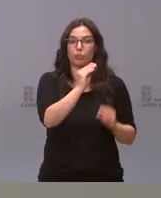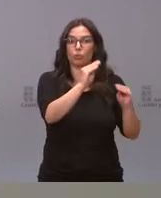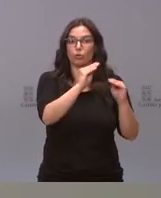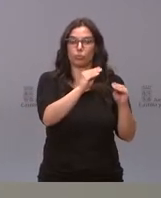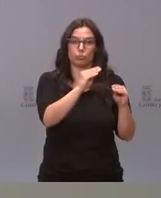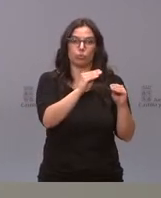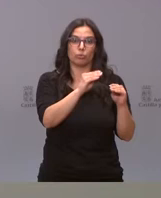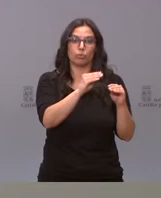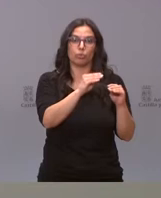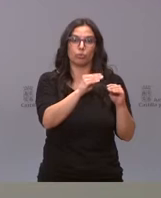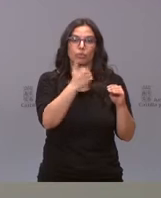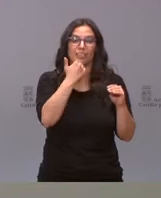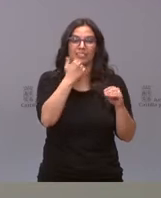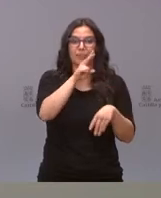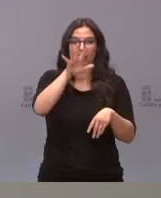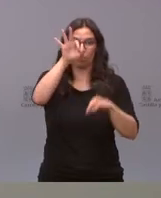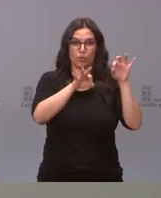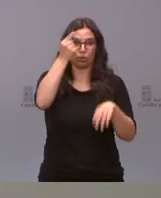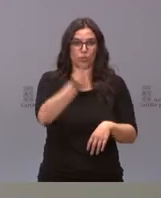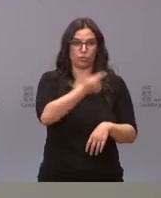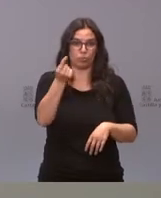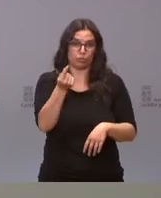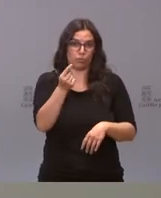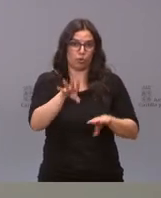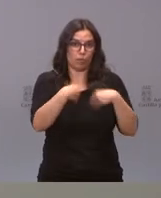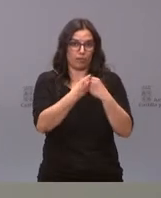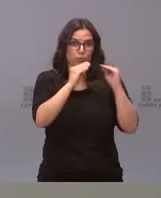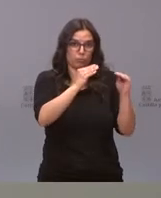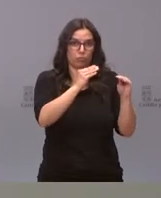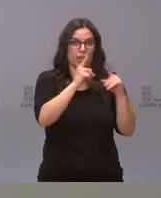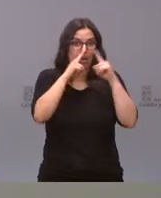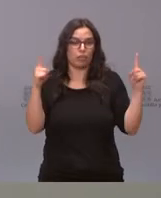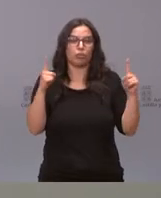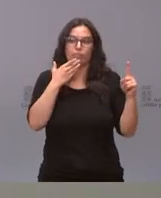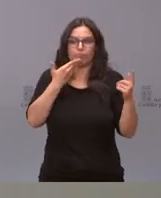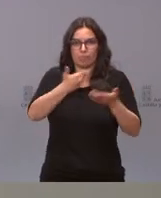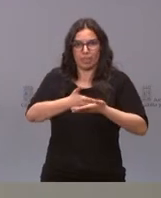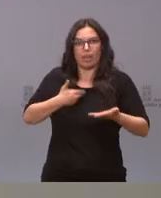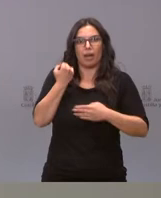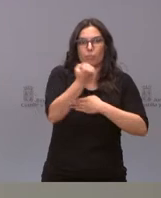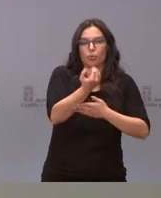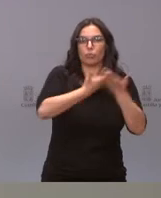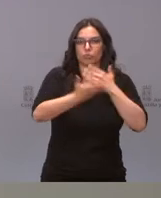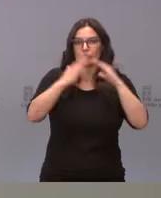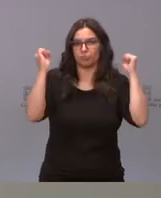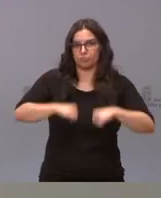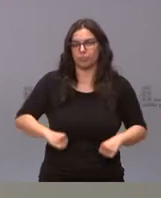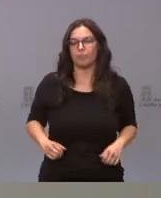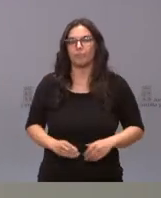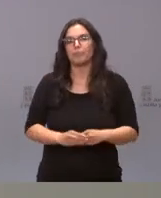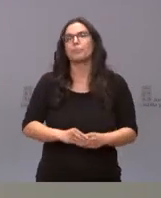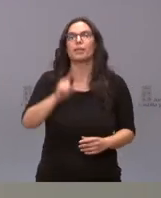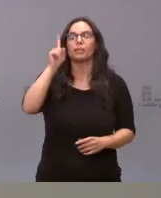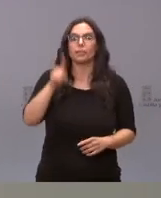casi la cuarta parte del presupuesto municipal, nos pidió esa colaboración, ese apoyo y se ha acordado. También,